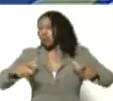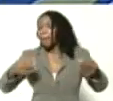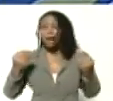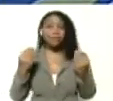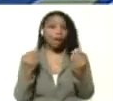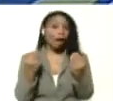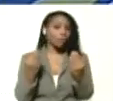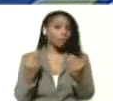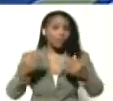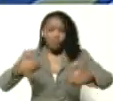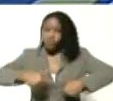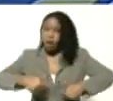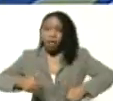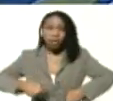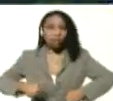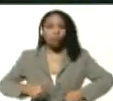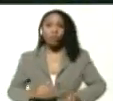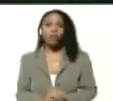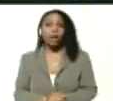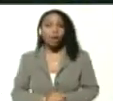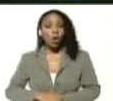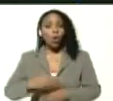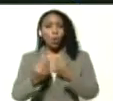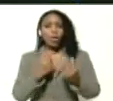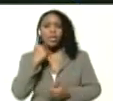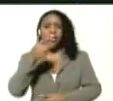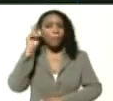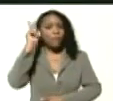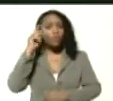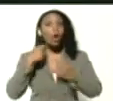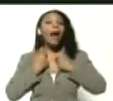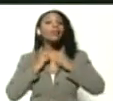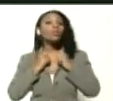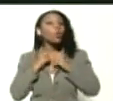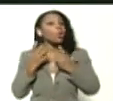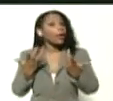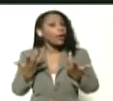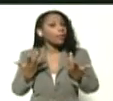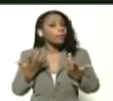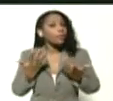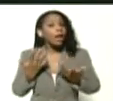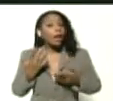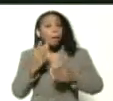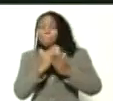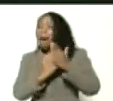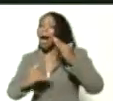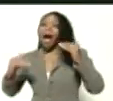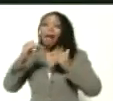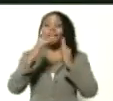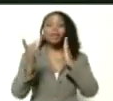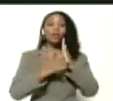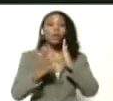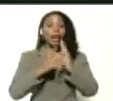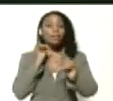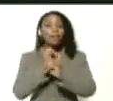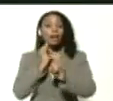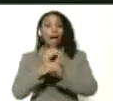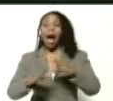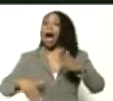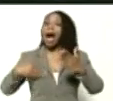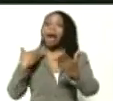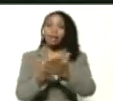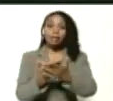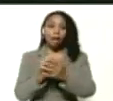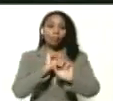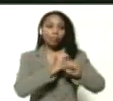como dice el profesor Aristóbulo, que va desde la más alta tecnología de Internet hasta la curiara.